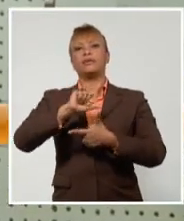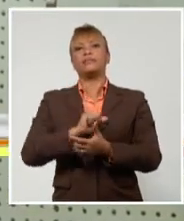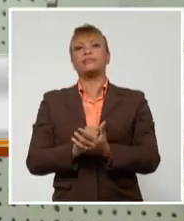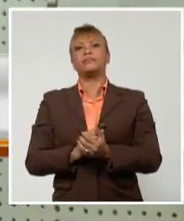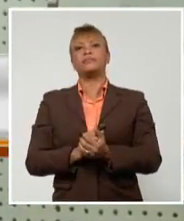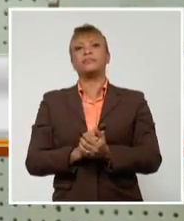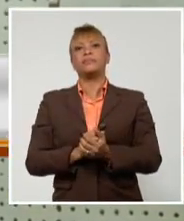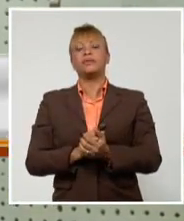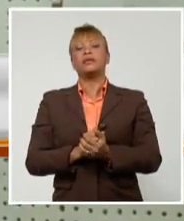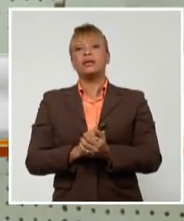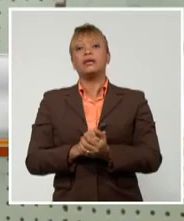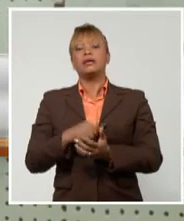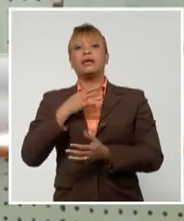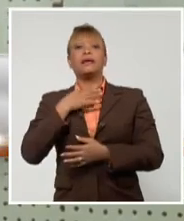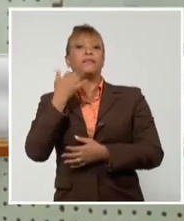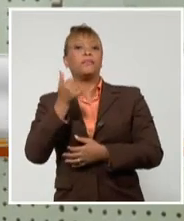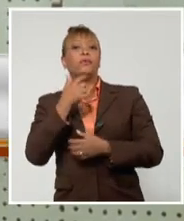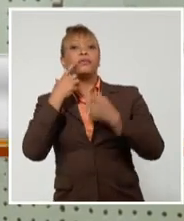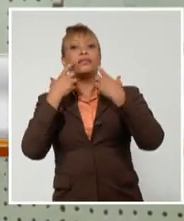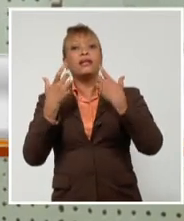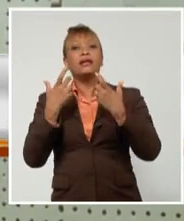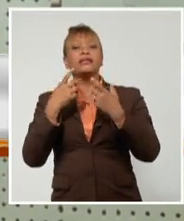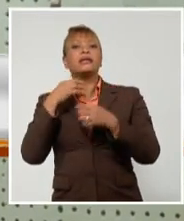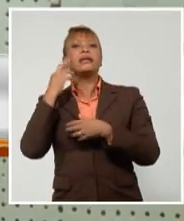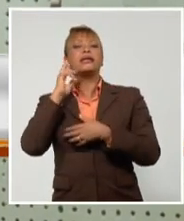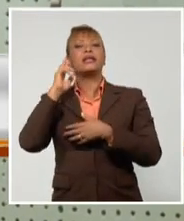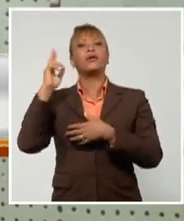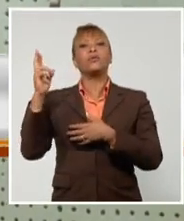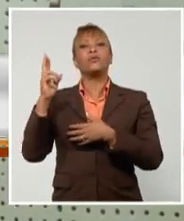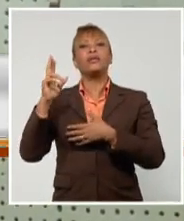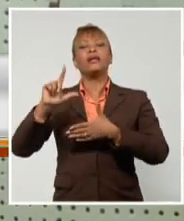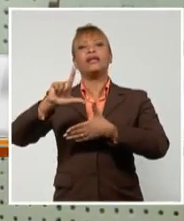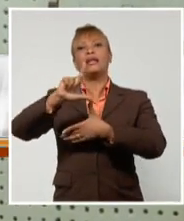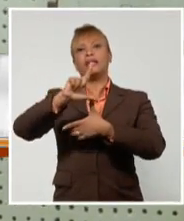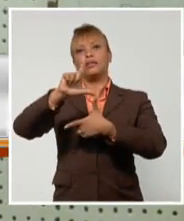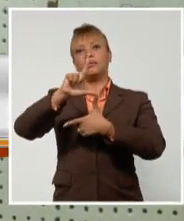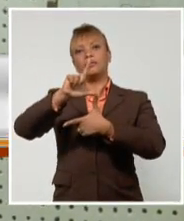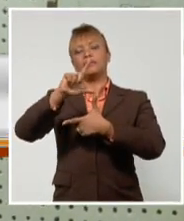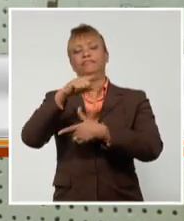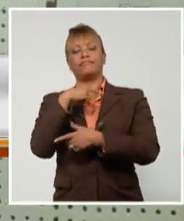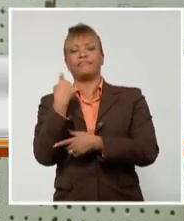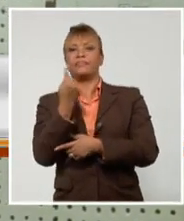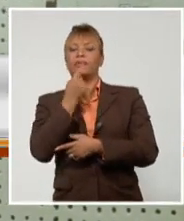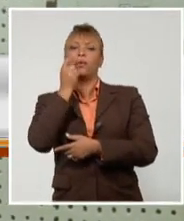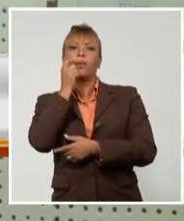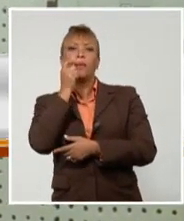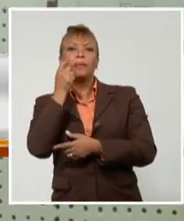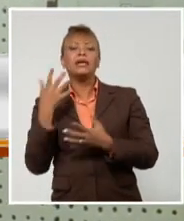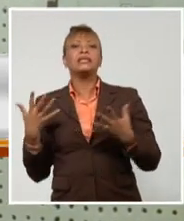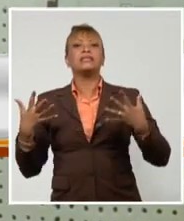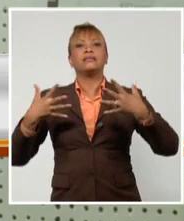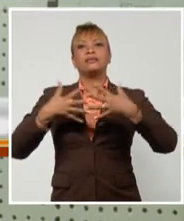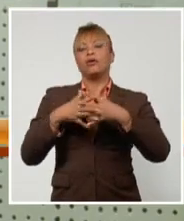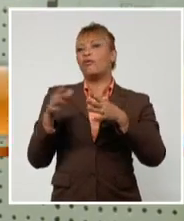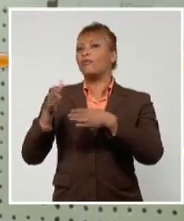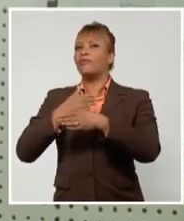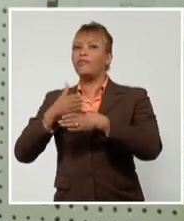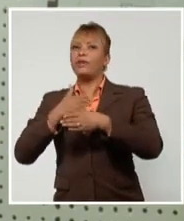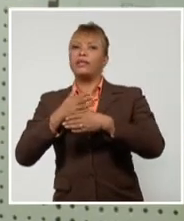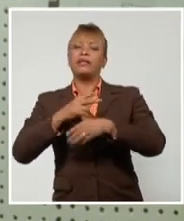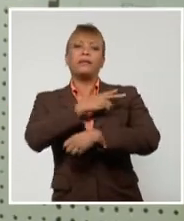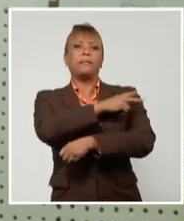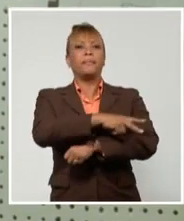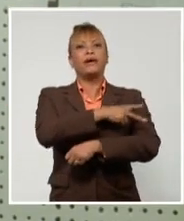el latinoamericanismo de José Antonio Echeverría, el vínculo que tuvo con causas latinoamericanas muy importantes en Puerto Rico,